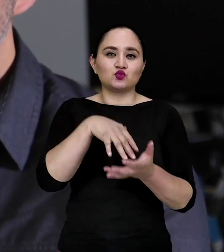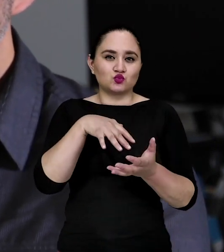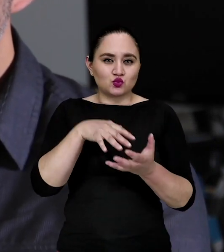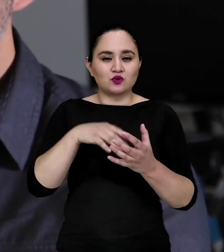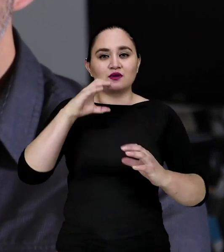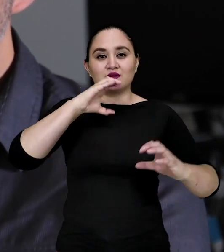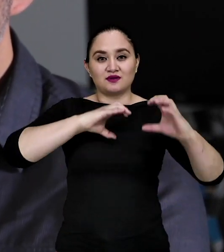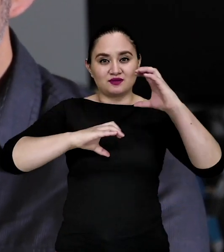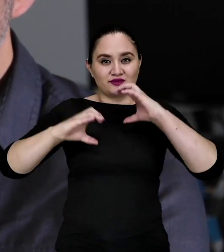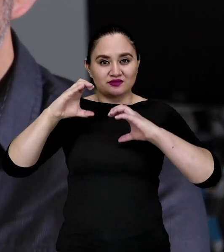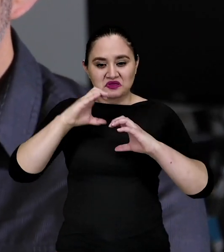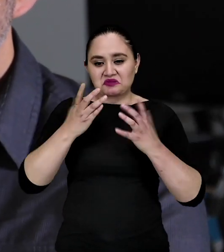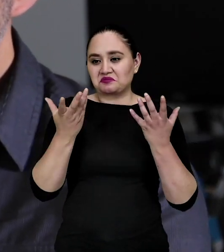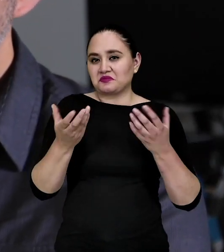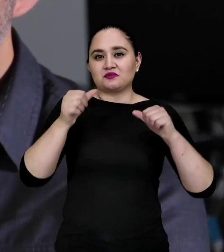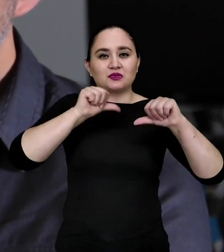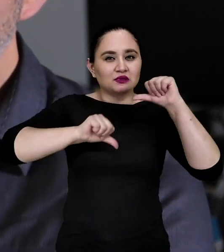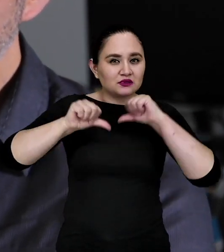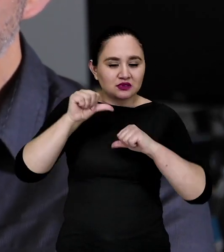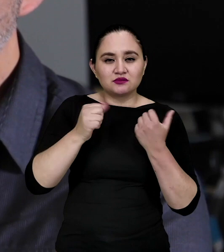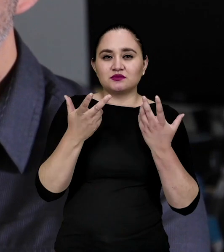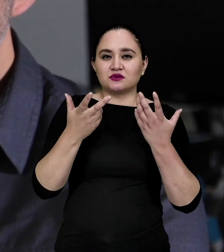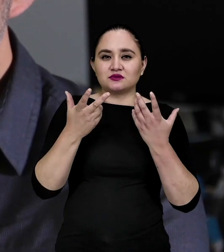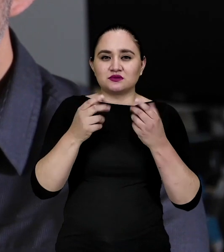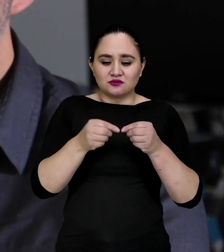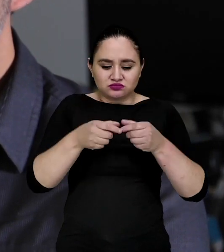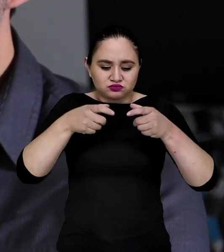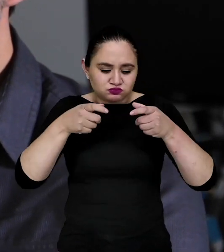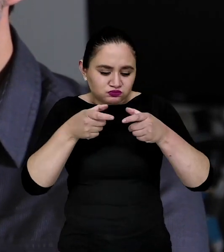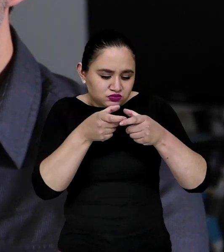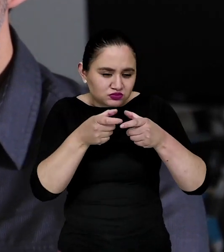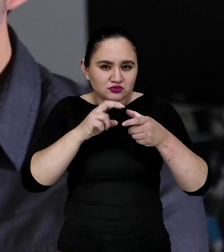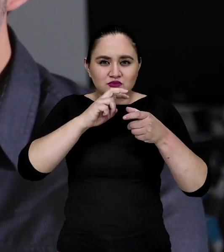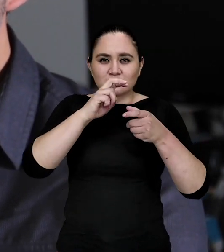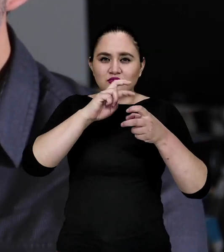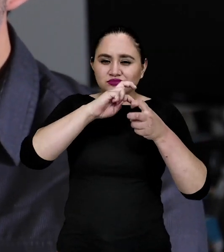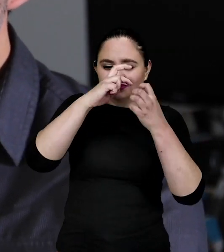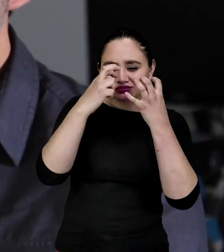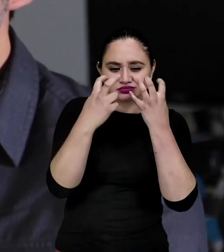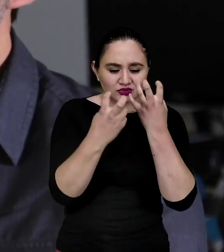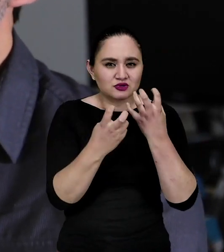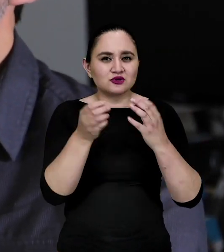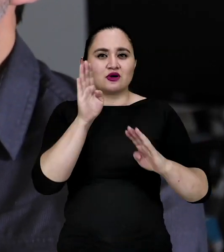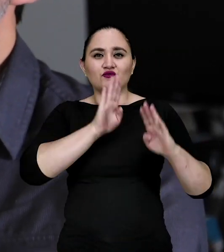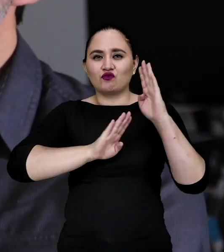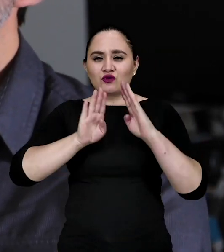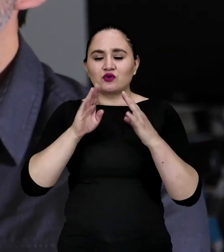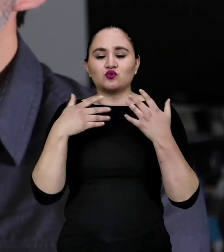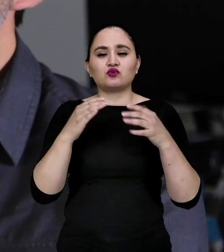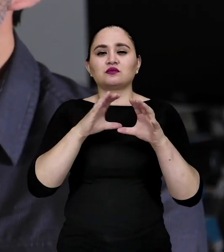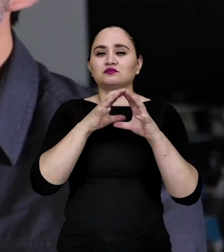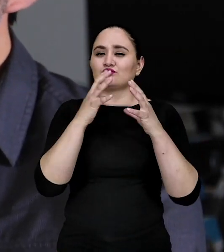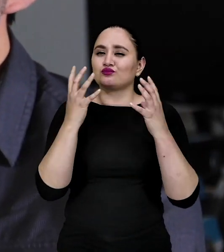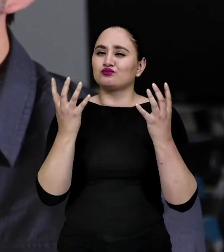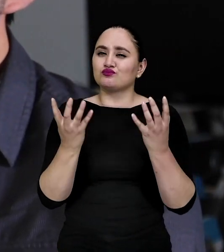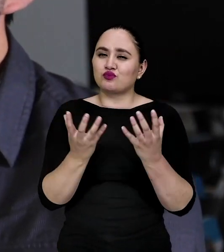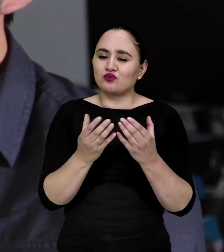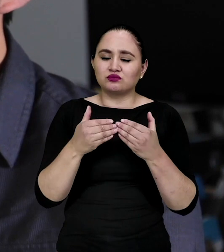estudian ciencias, ya sea química, microbiología, biología. Y es un mundo